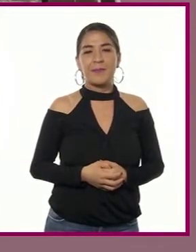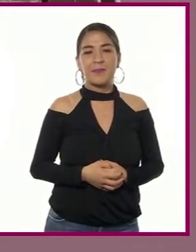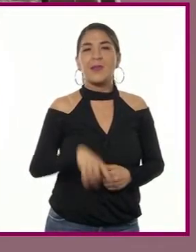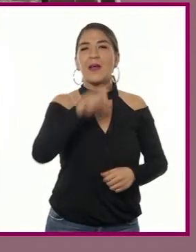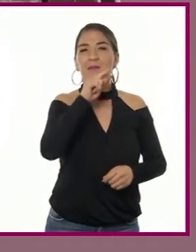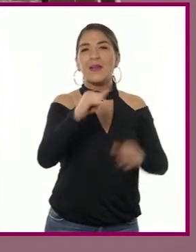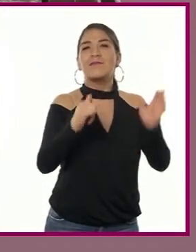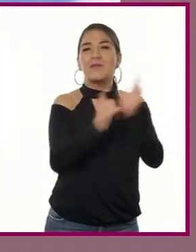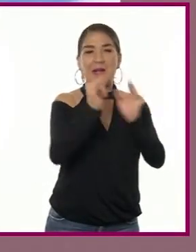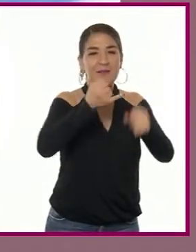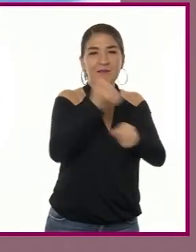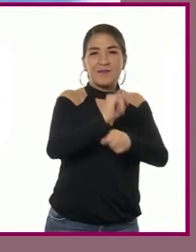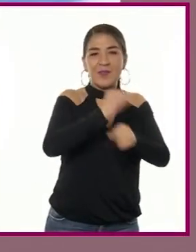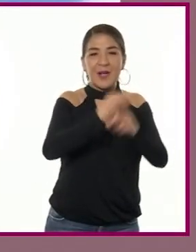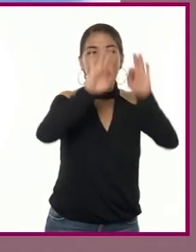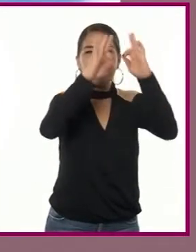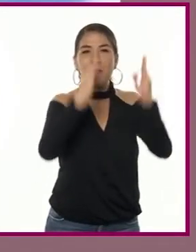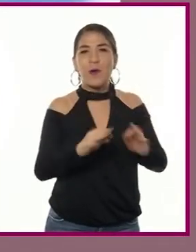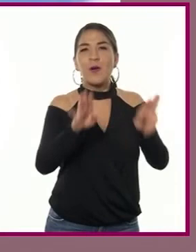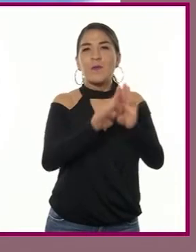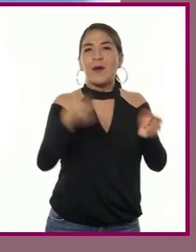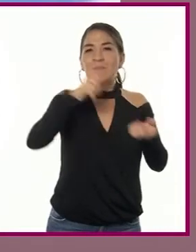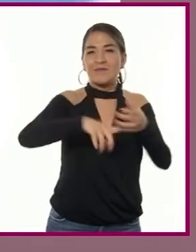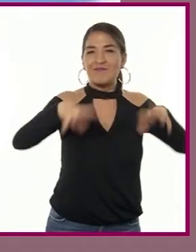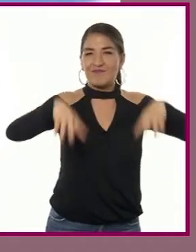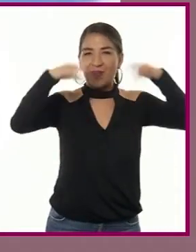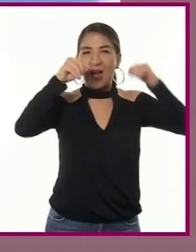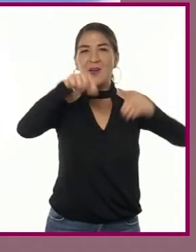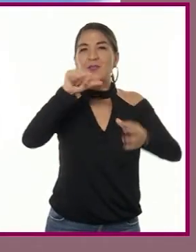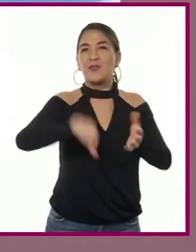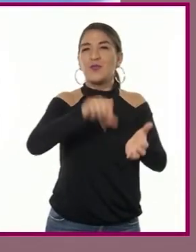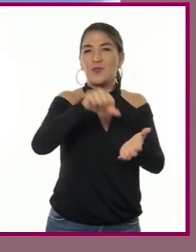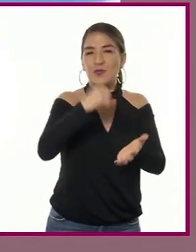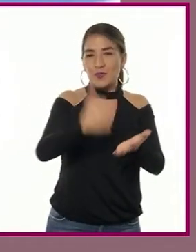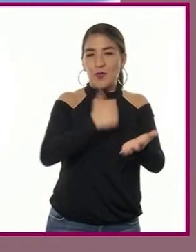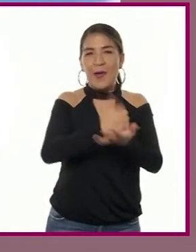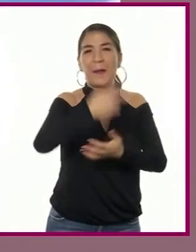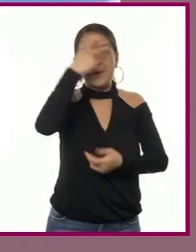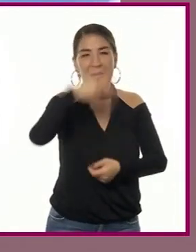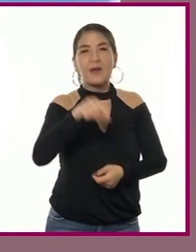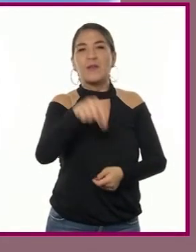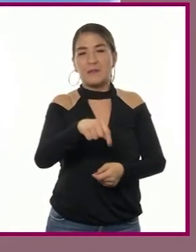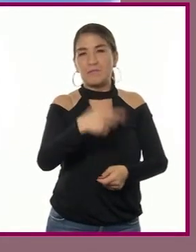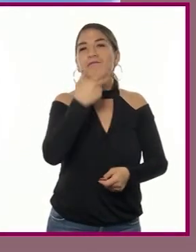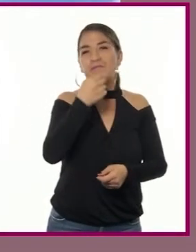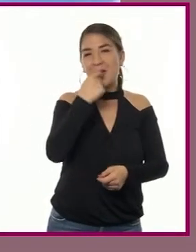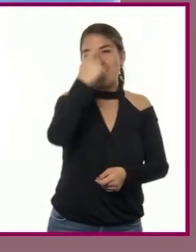las esculturas de las tres virtudes teologales de la Catedral Metropolitana son obras de este autor.